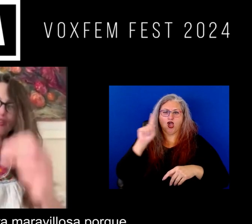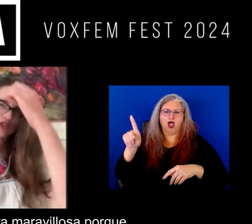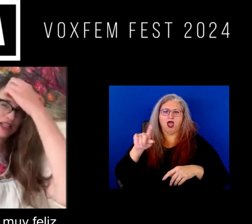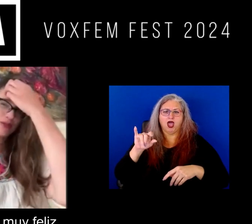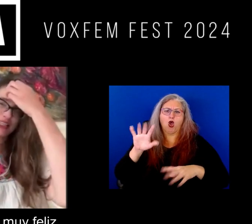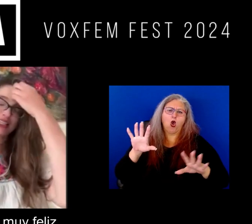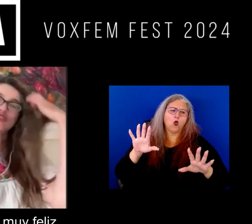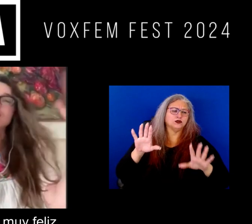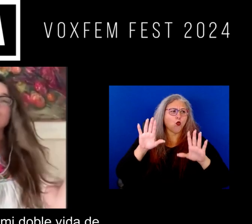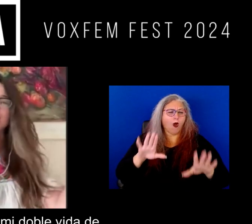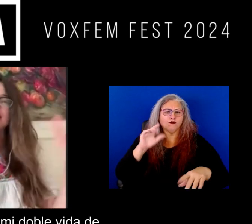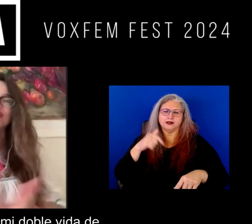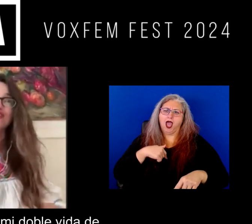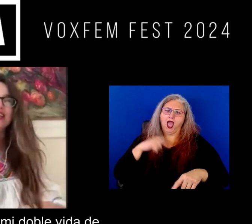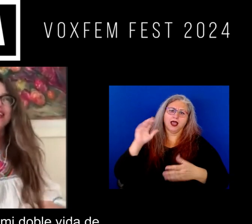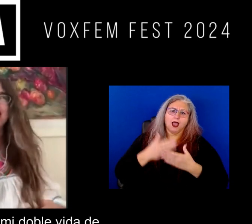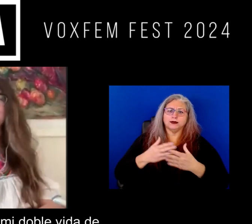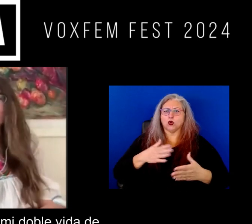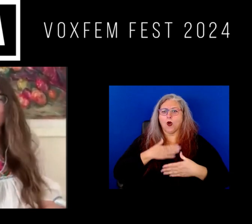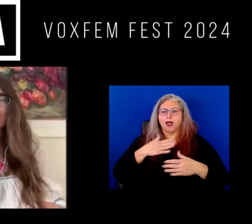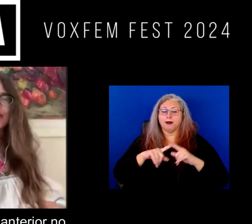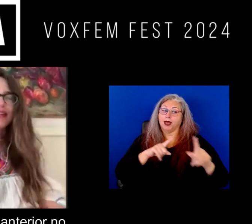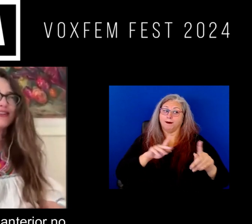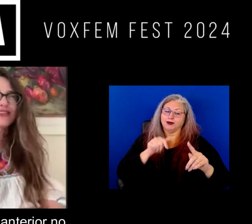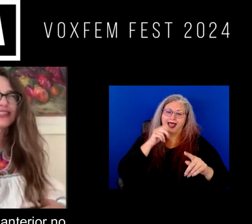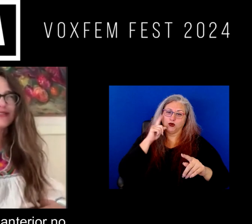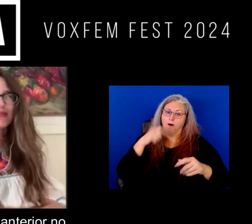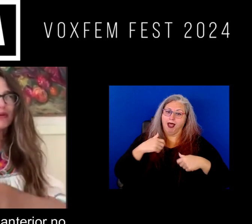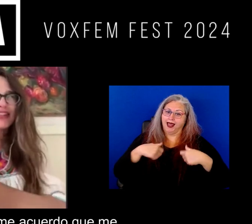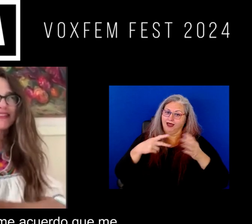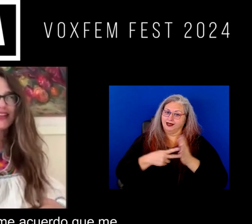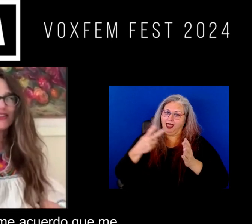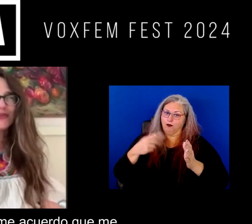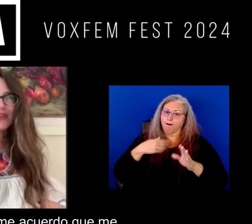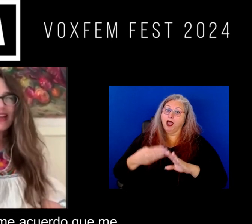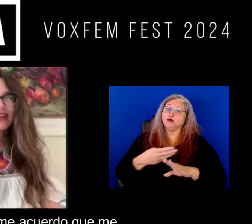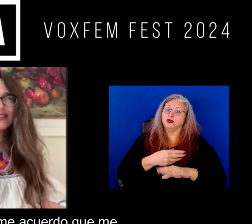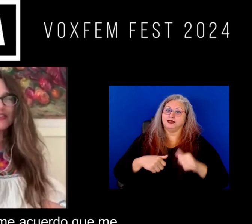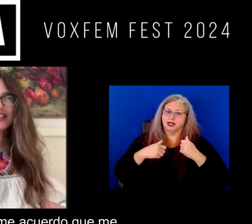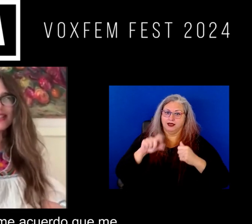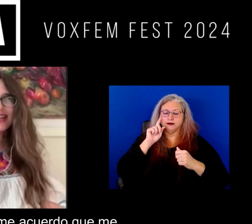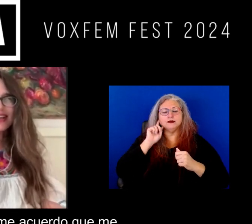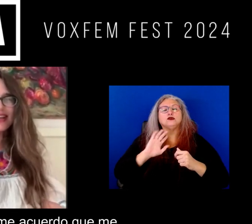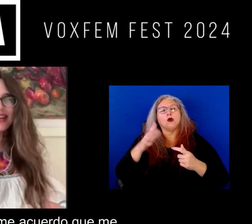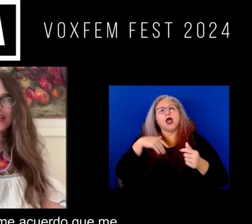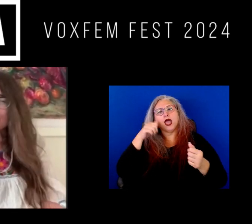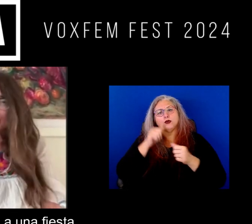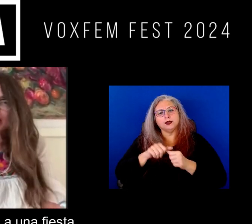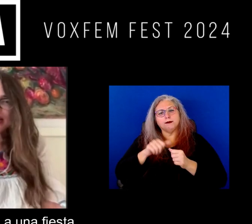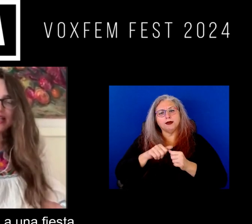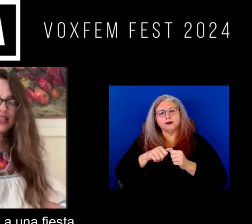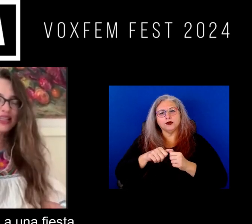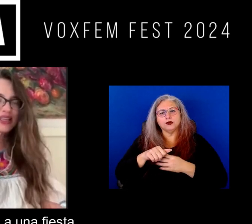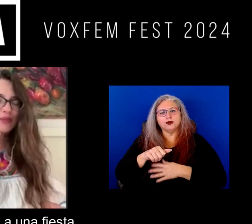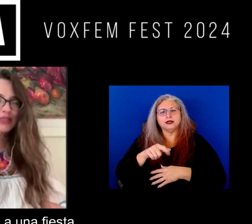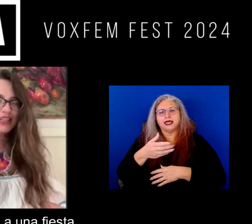maravillosa ¿no? porque yo iba muy feliz ¿no? nadie sabía mi doble vida ¿no? de mi vida anterior ¿no? y entonces yo me acuerdo que